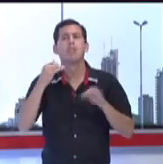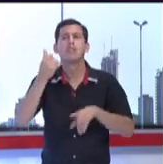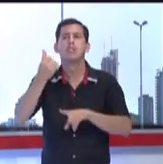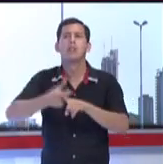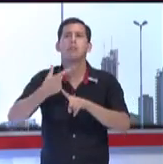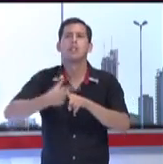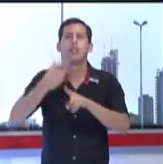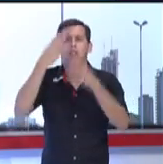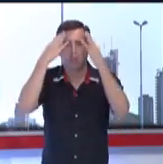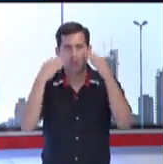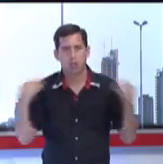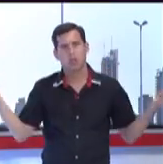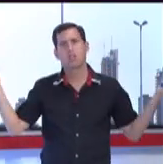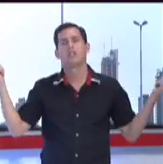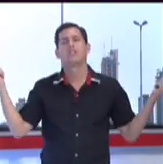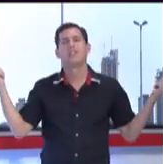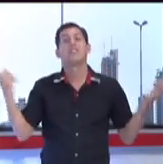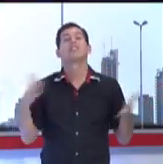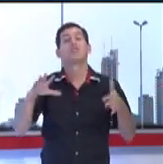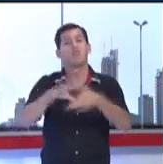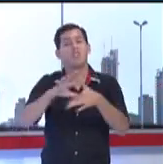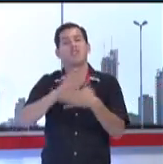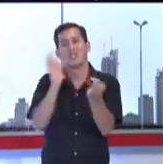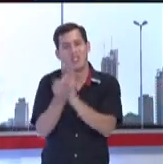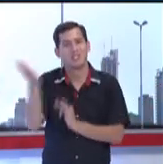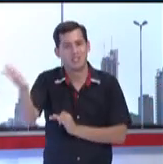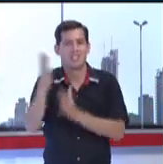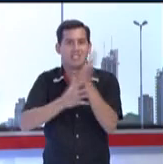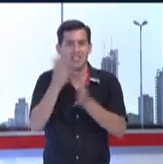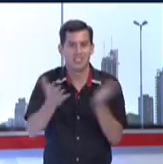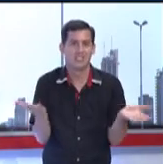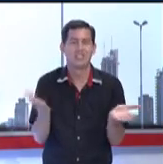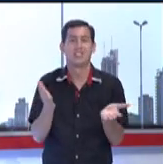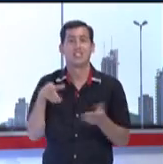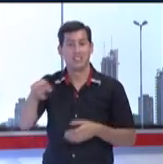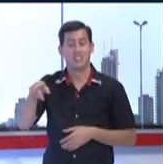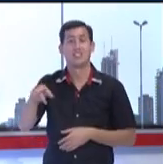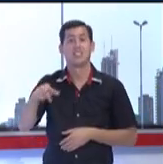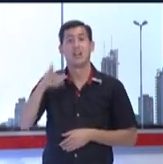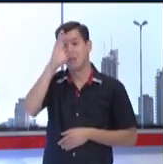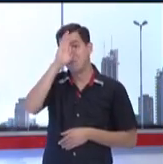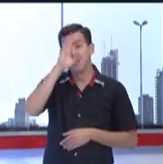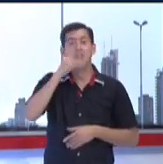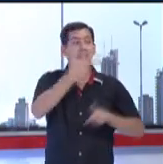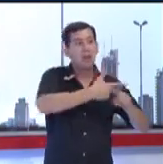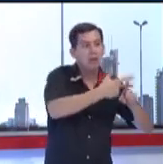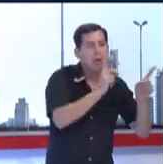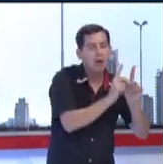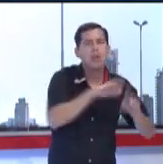meses ya no vamos a tener otra vez ningún recuerdo ni conocimiento de lo que aprendimos. O sea,